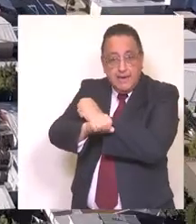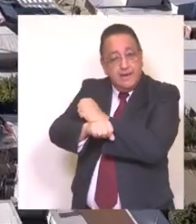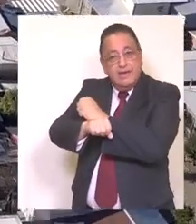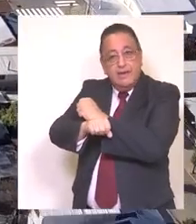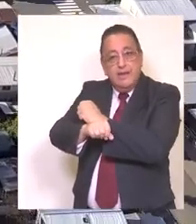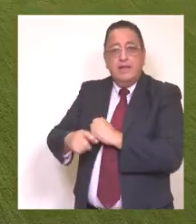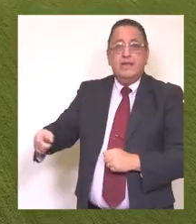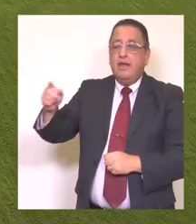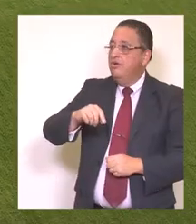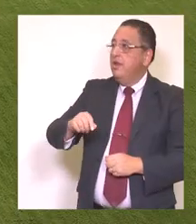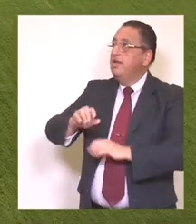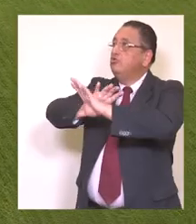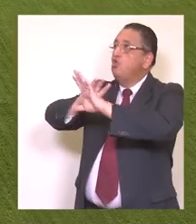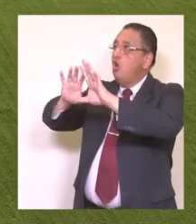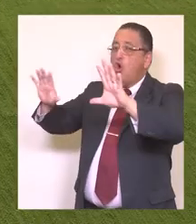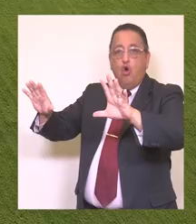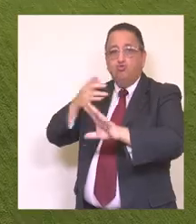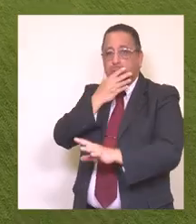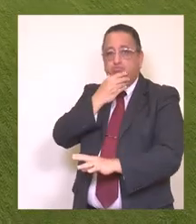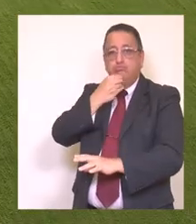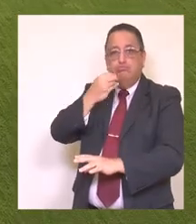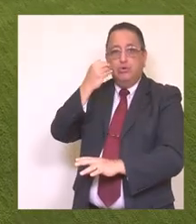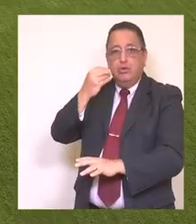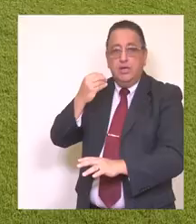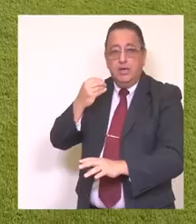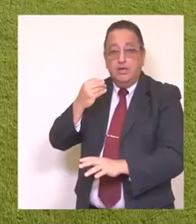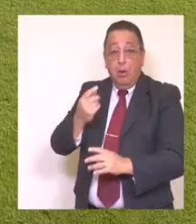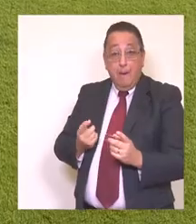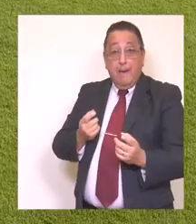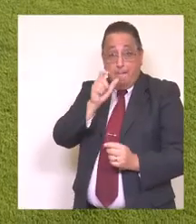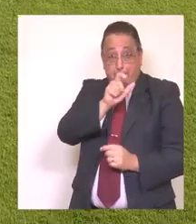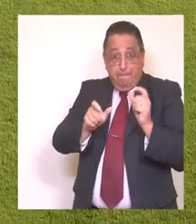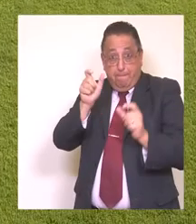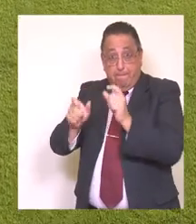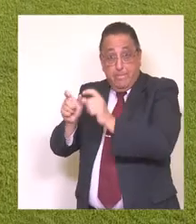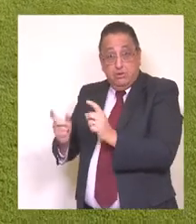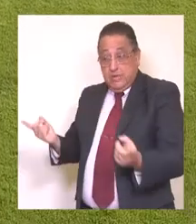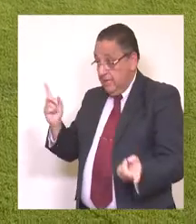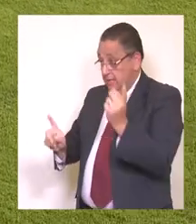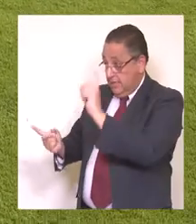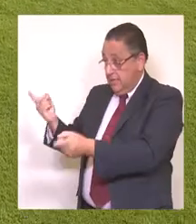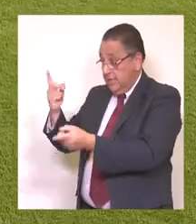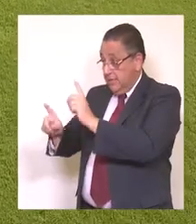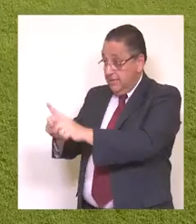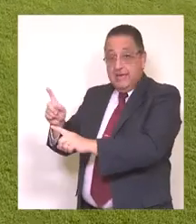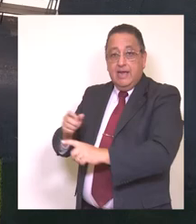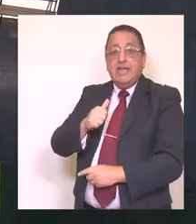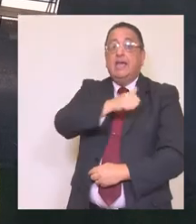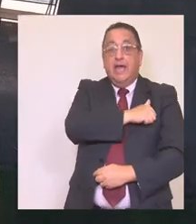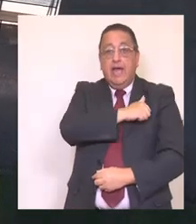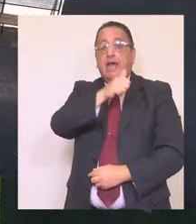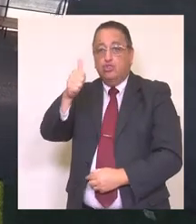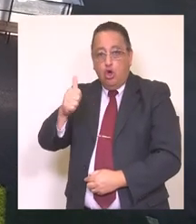comuna, quien viste hoy día de mejores espacios para recibir al público, de un mejor espacio para practicar